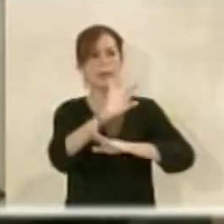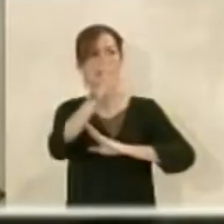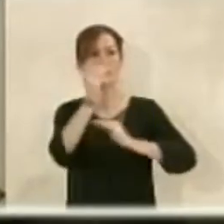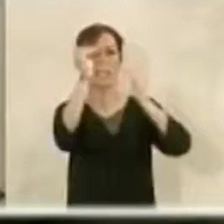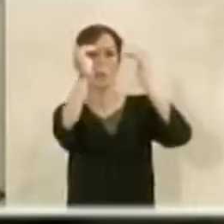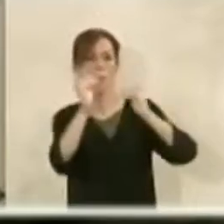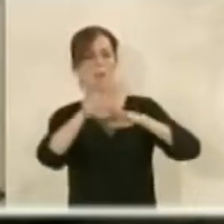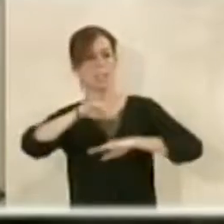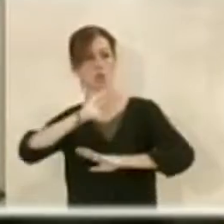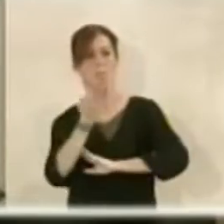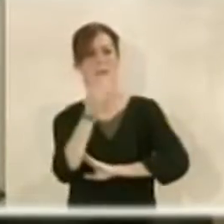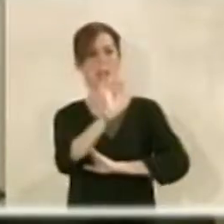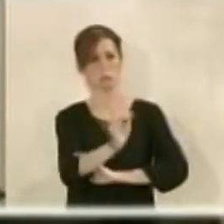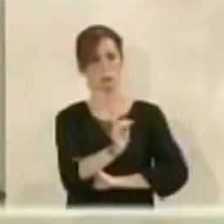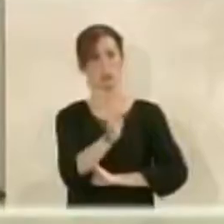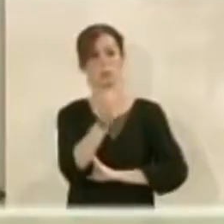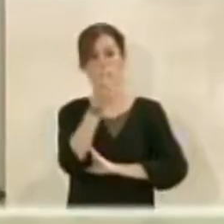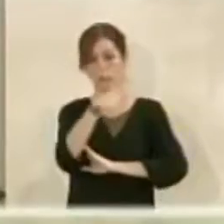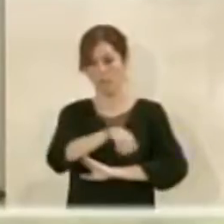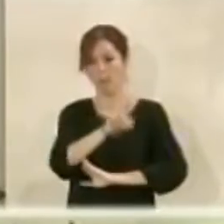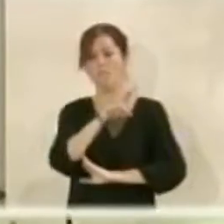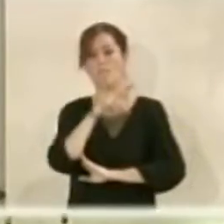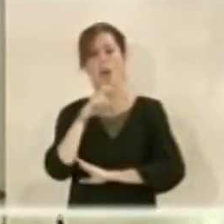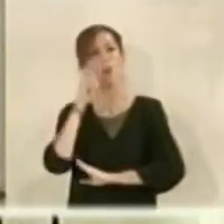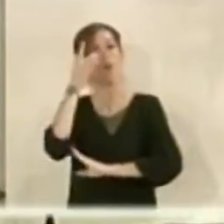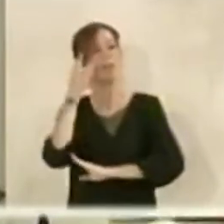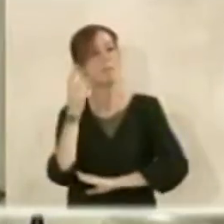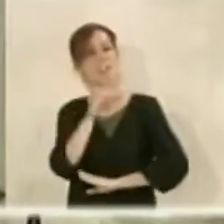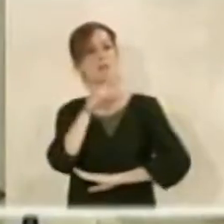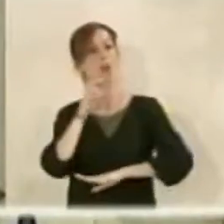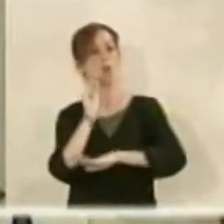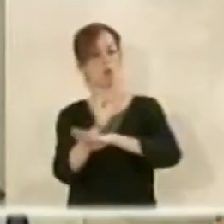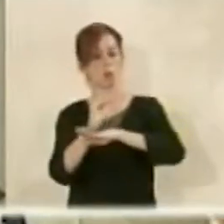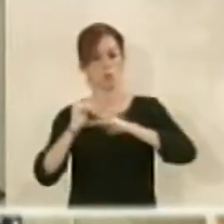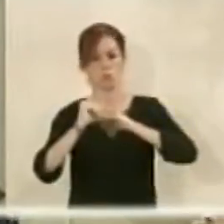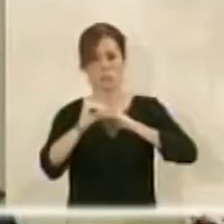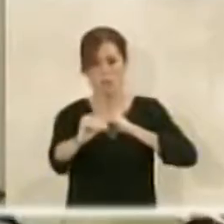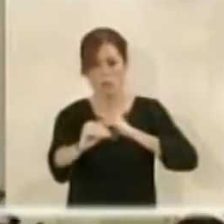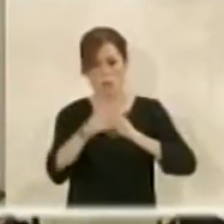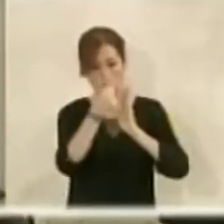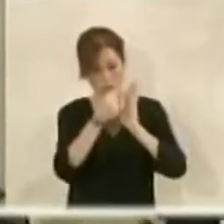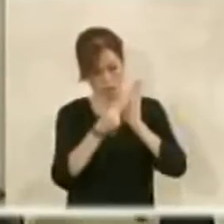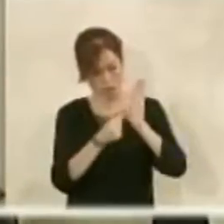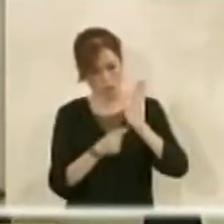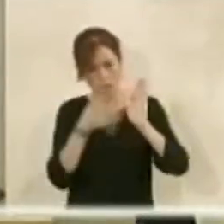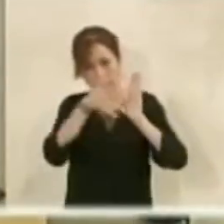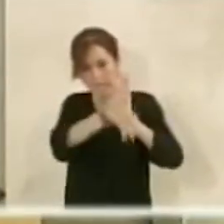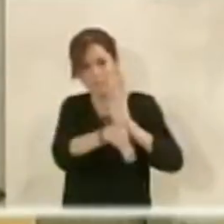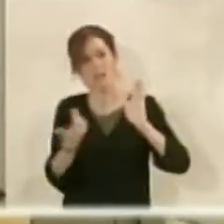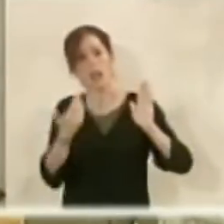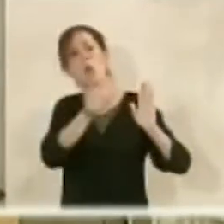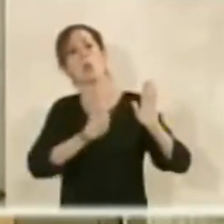no haya impacto y hay una puesta en valor en limpieza y en conservación, entendemos que eso le va a